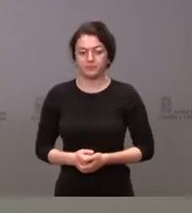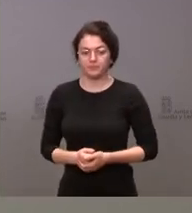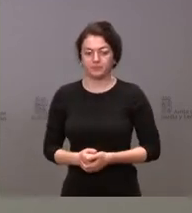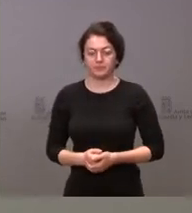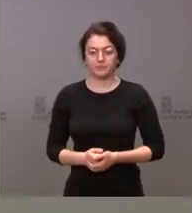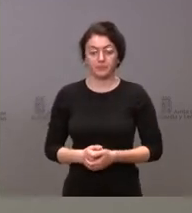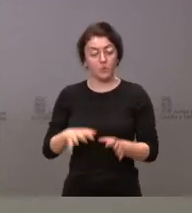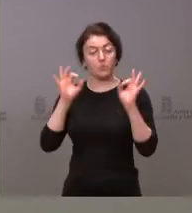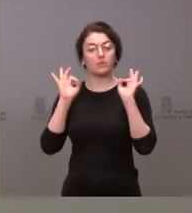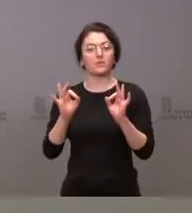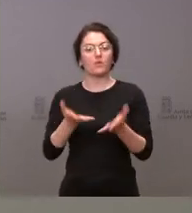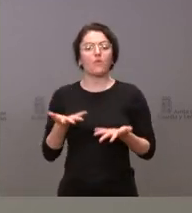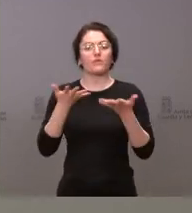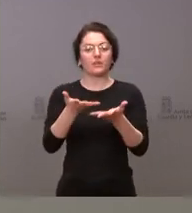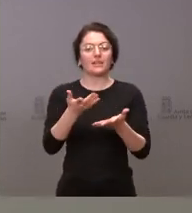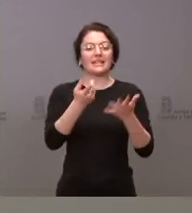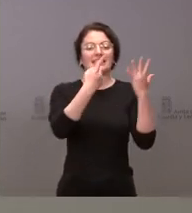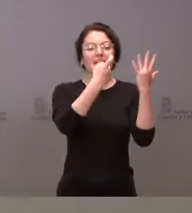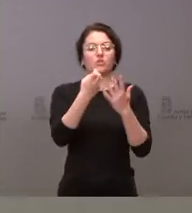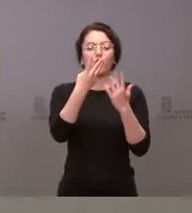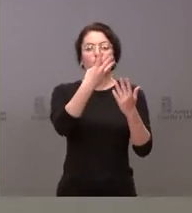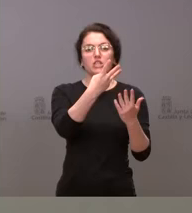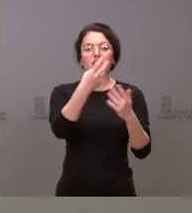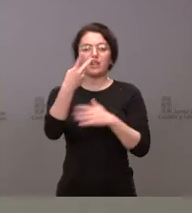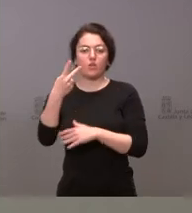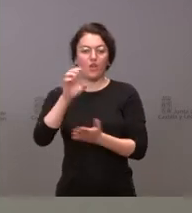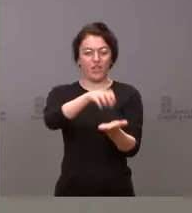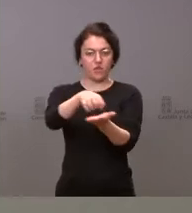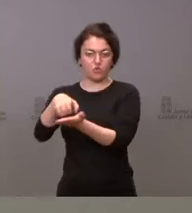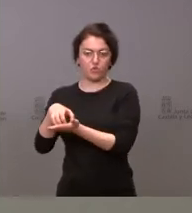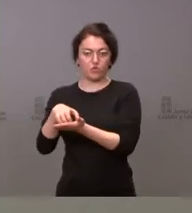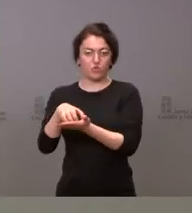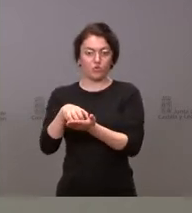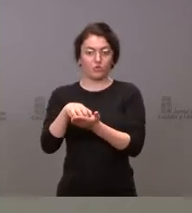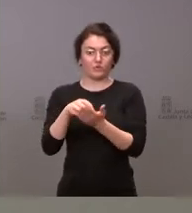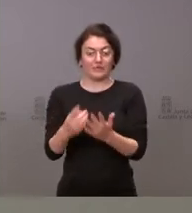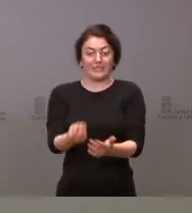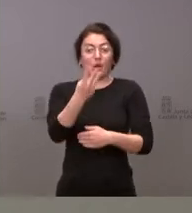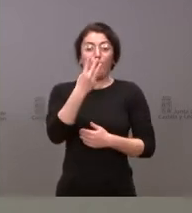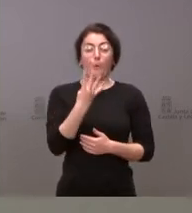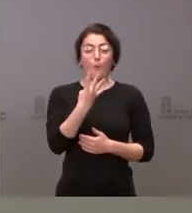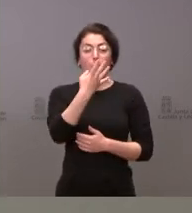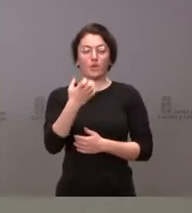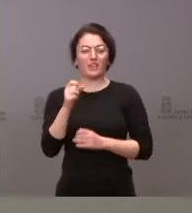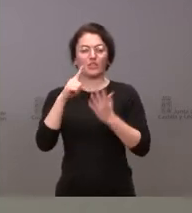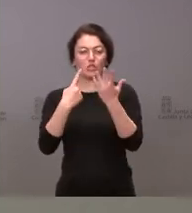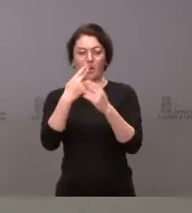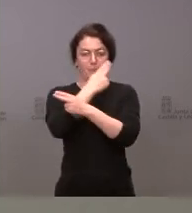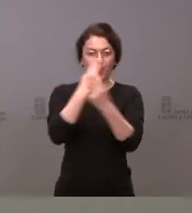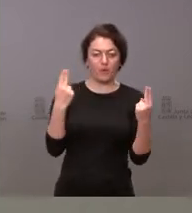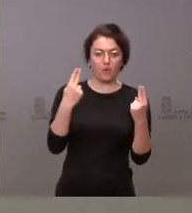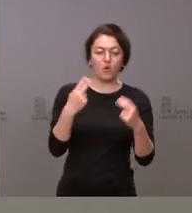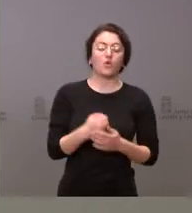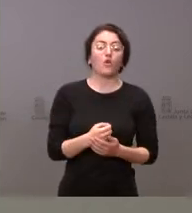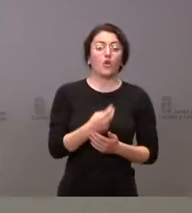Concretamente, se ha ofrecido a 682 centros, de los cuales 406 son públicos y 276